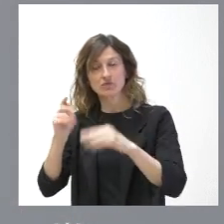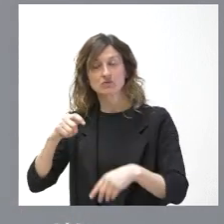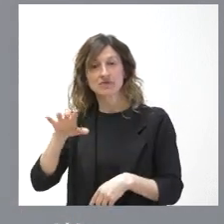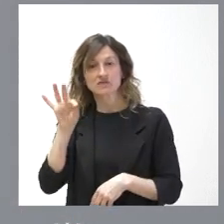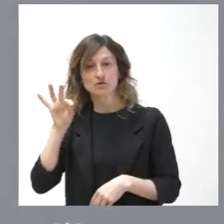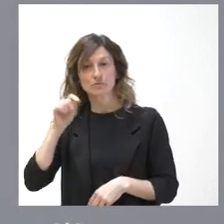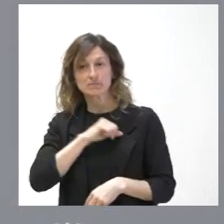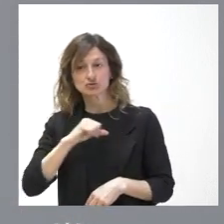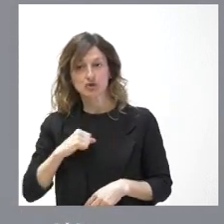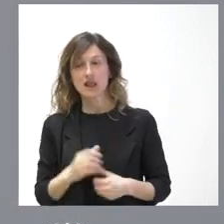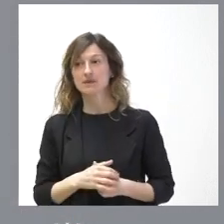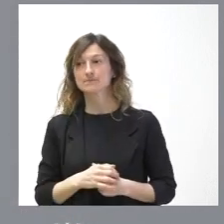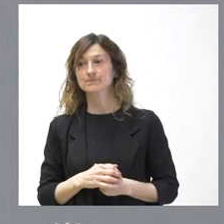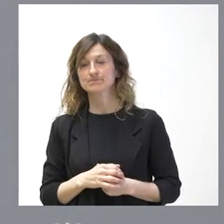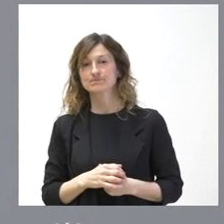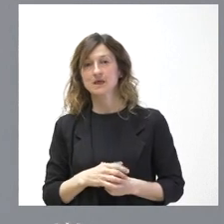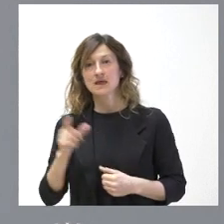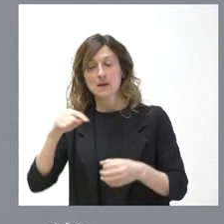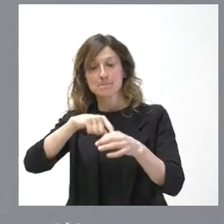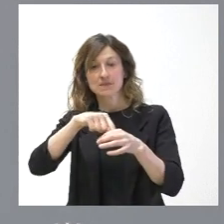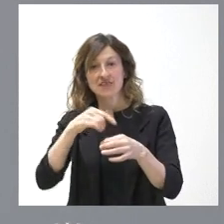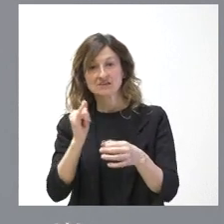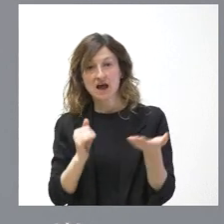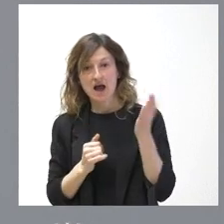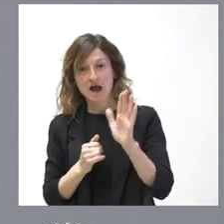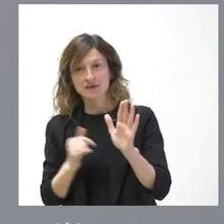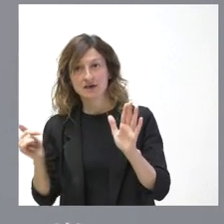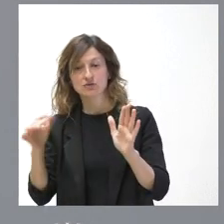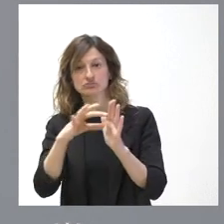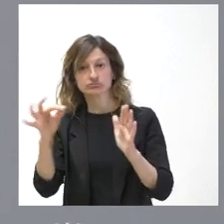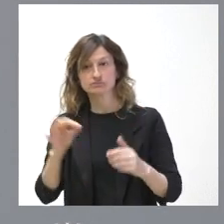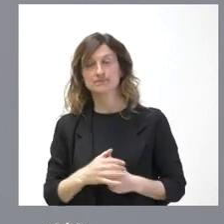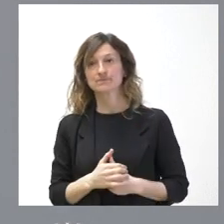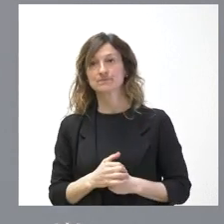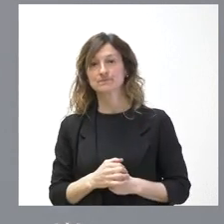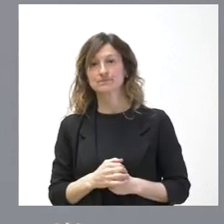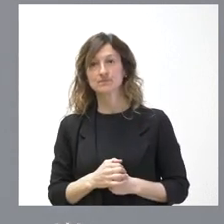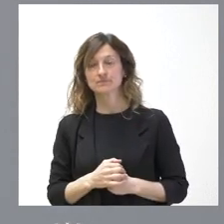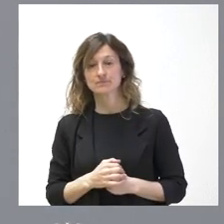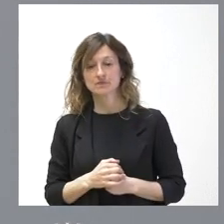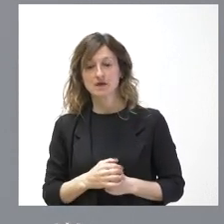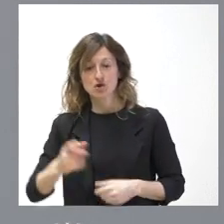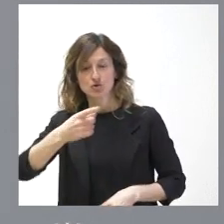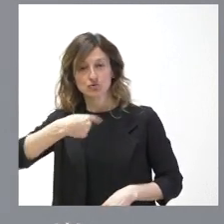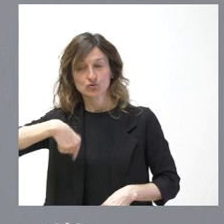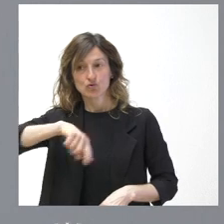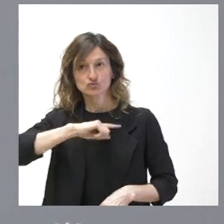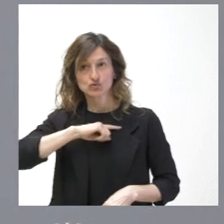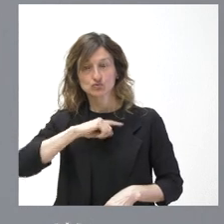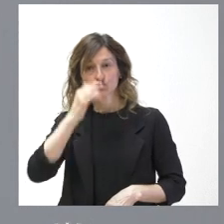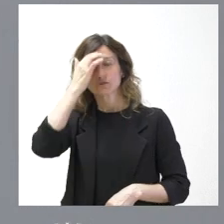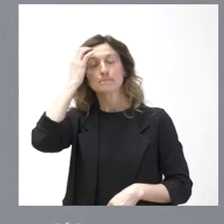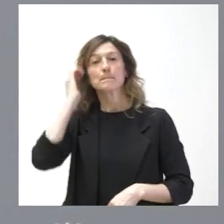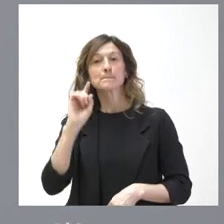tenemos que respetar. Ellos optan las plazas. ¿Cuál es nuestra obligación? Pues lo que estamos haciendo es examinar, finalmente, cuando sea efectivo